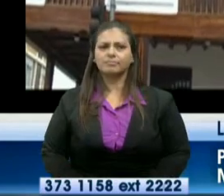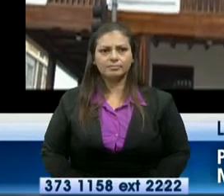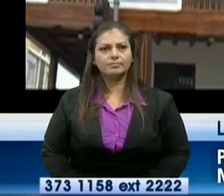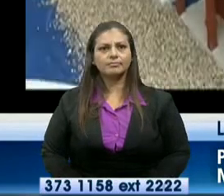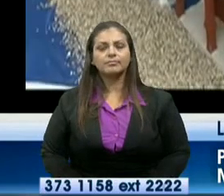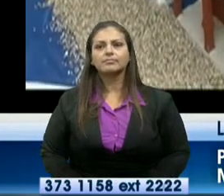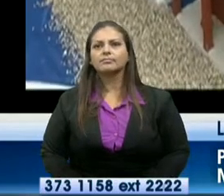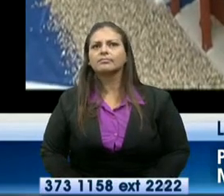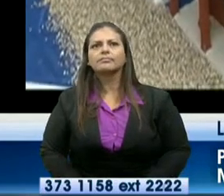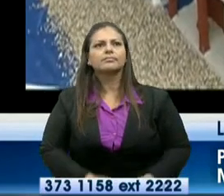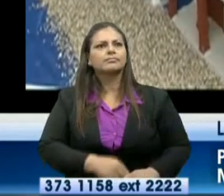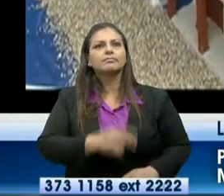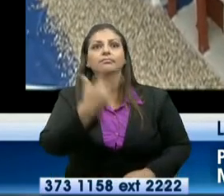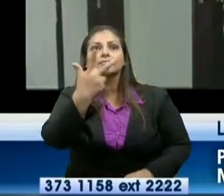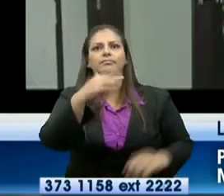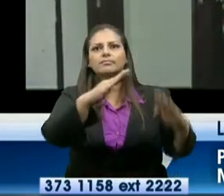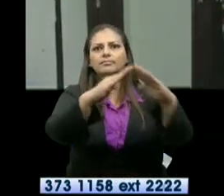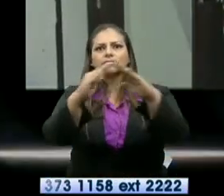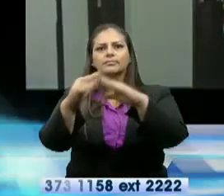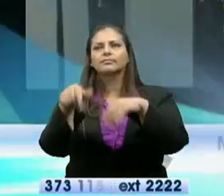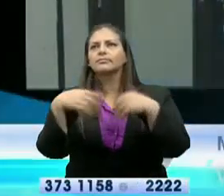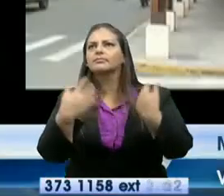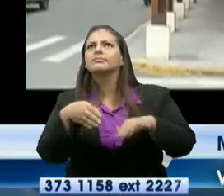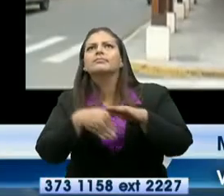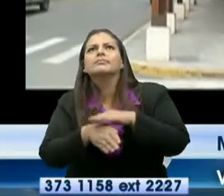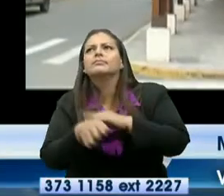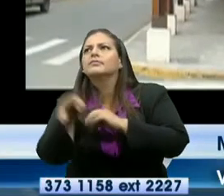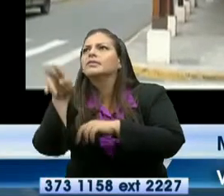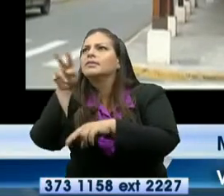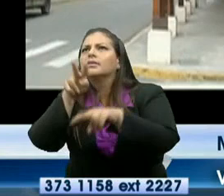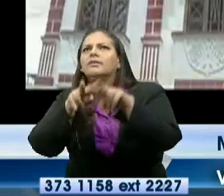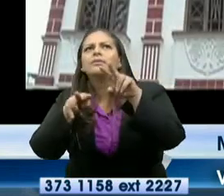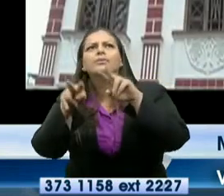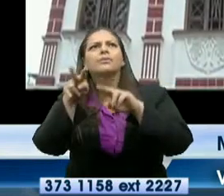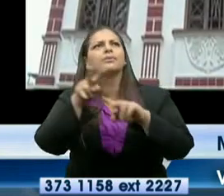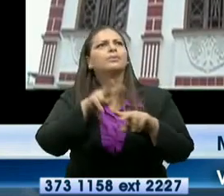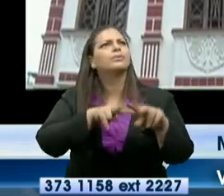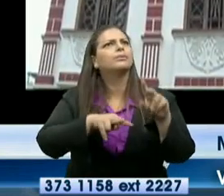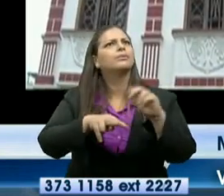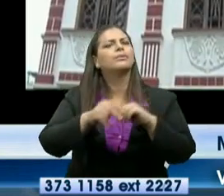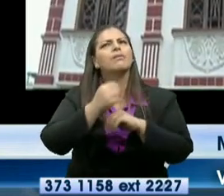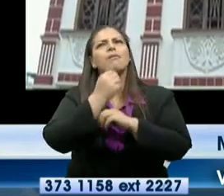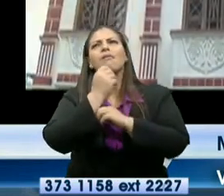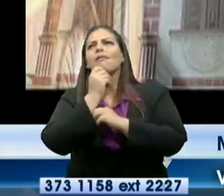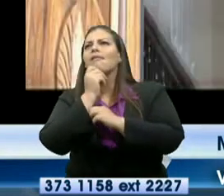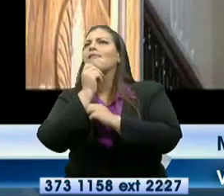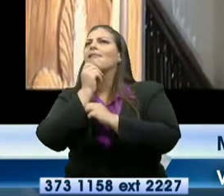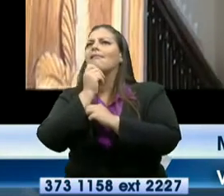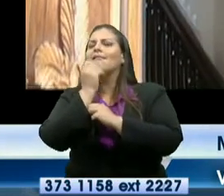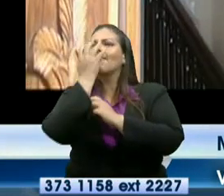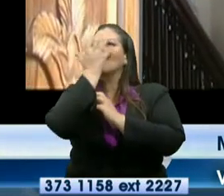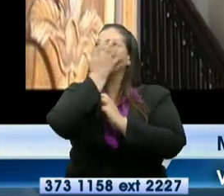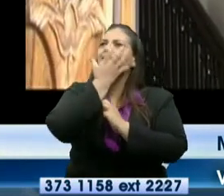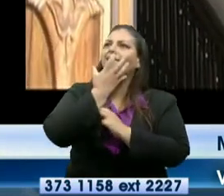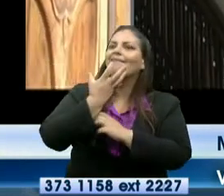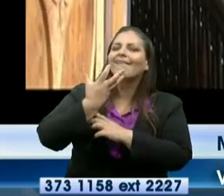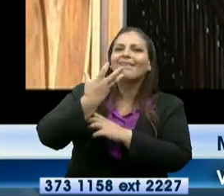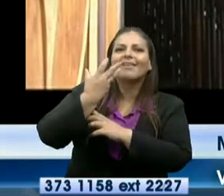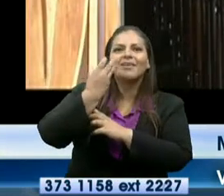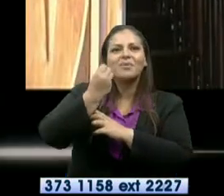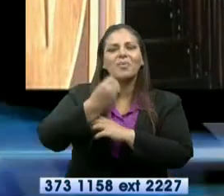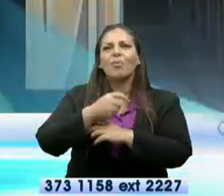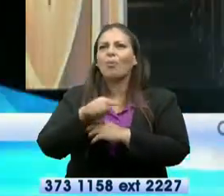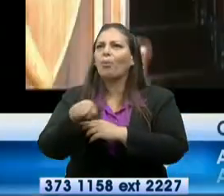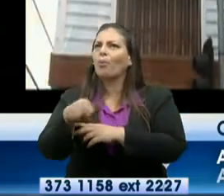inmuebles con características de la arquitectura tradicional de la costa ecuatoriana, observamos inmuebles que presentan el característico